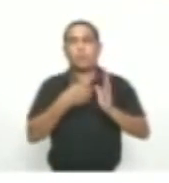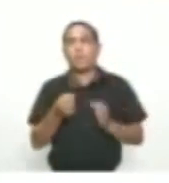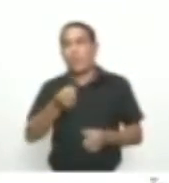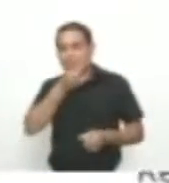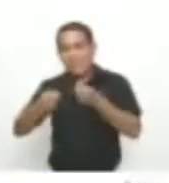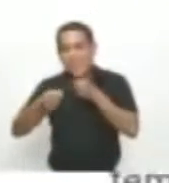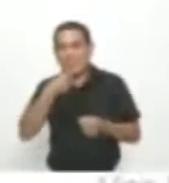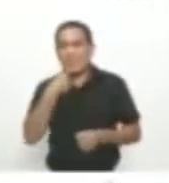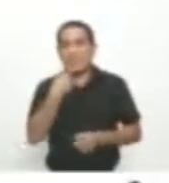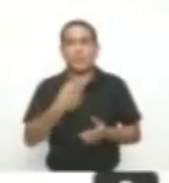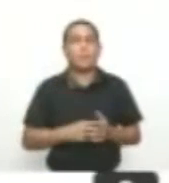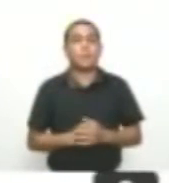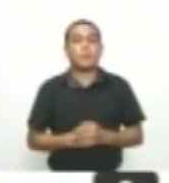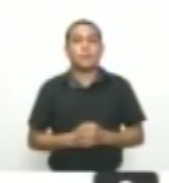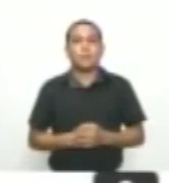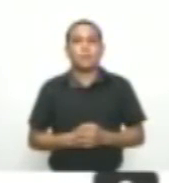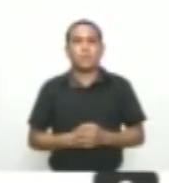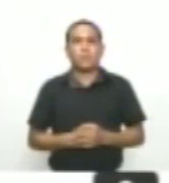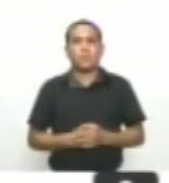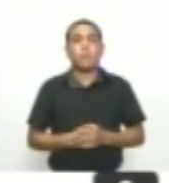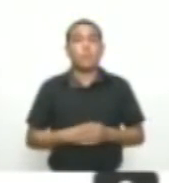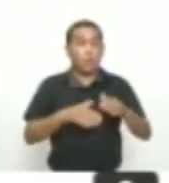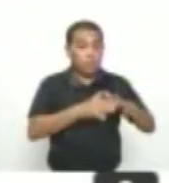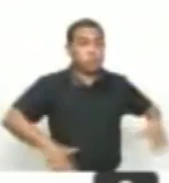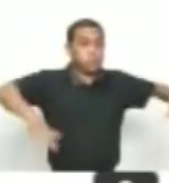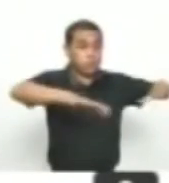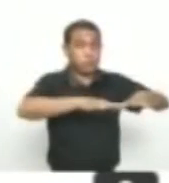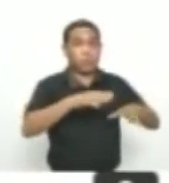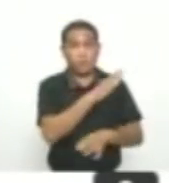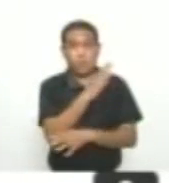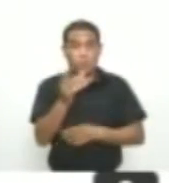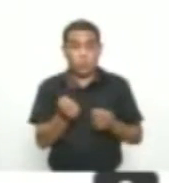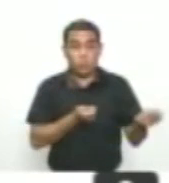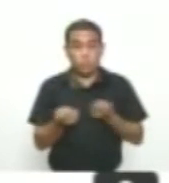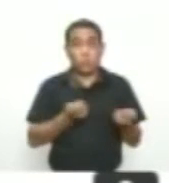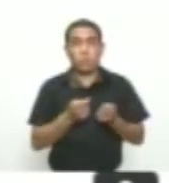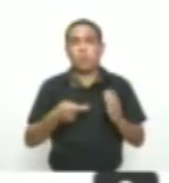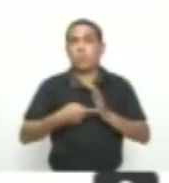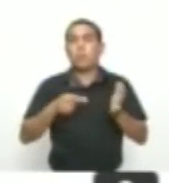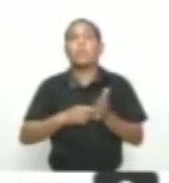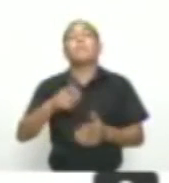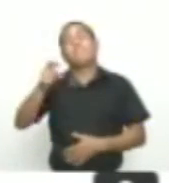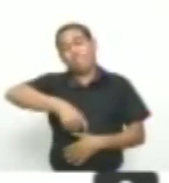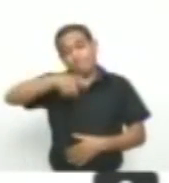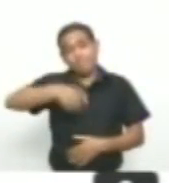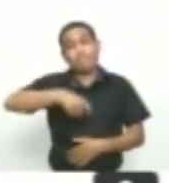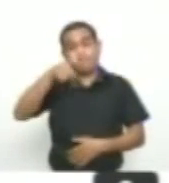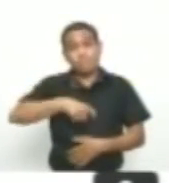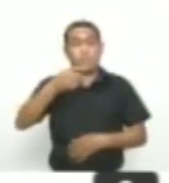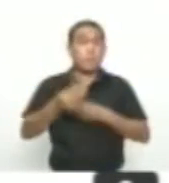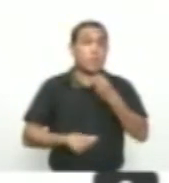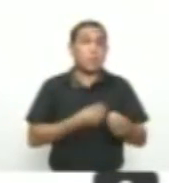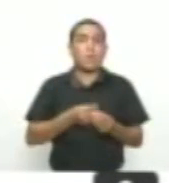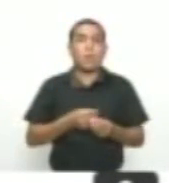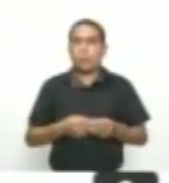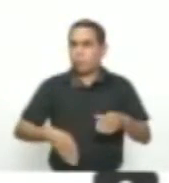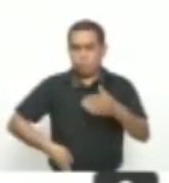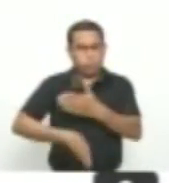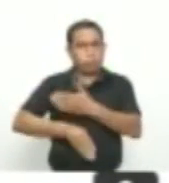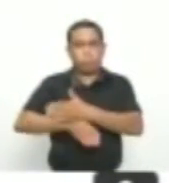Este mensaje Zonas de estacionamiento Regulados En Barranquilla Es una medida Necesaria Mejora la movilidad